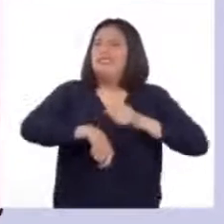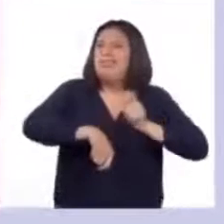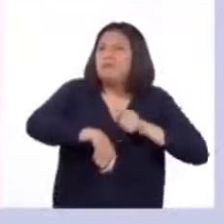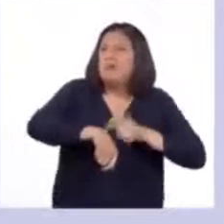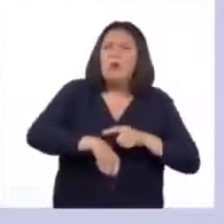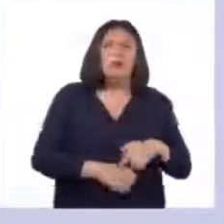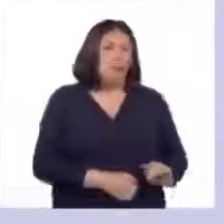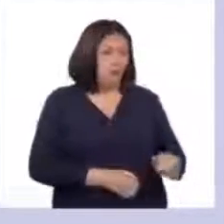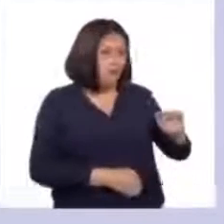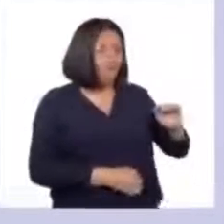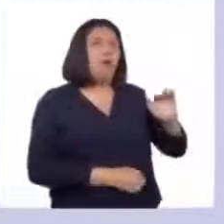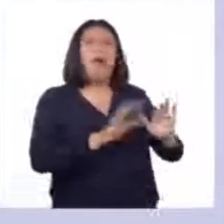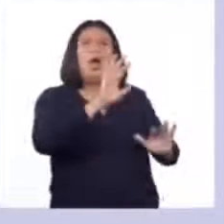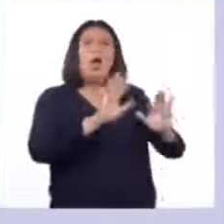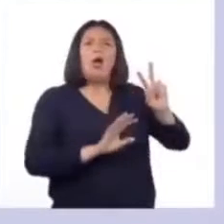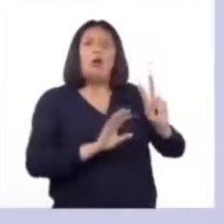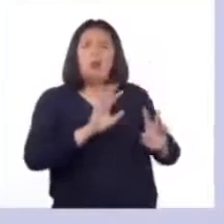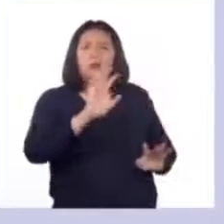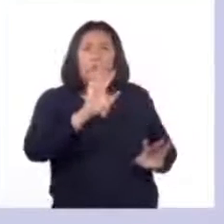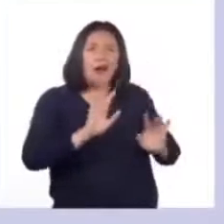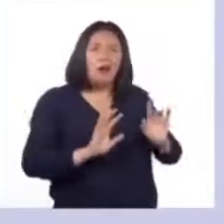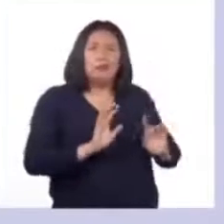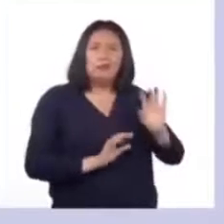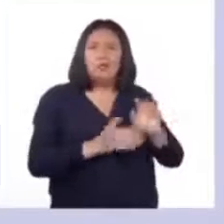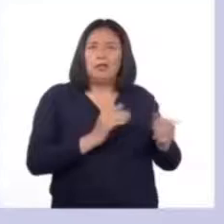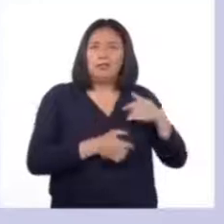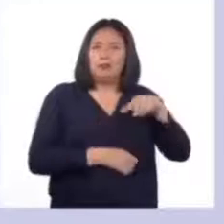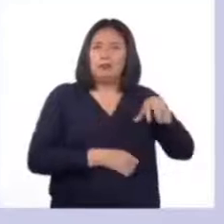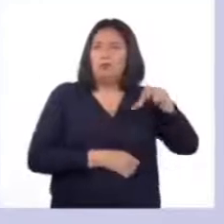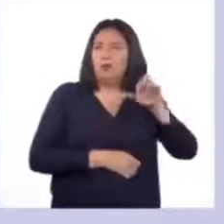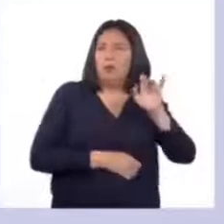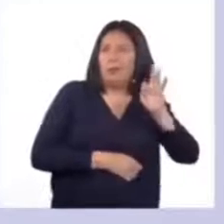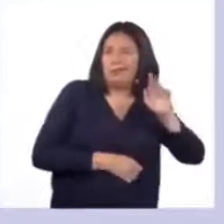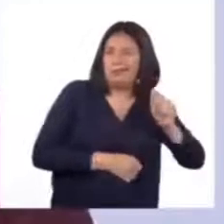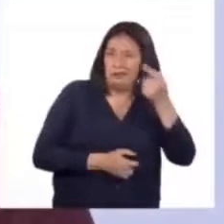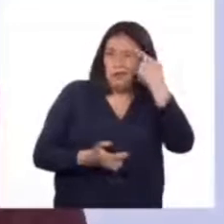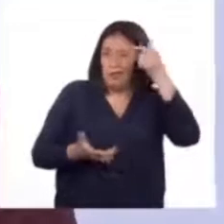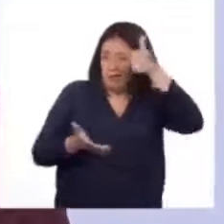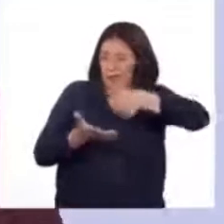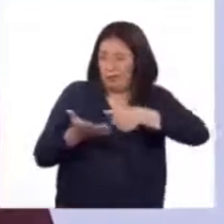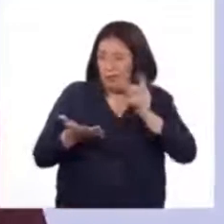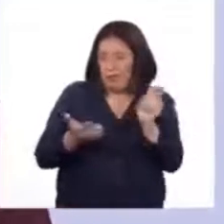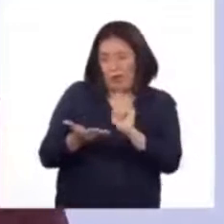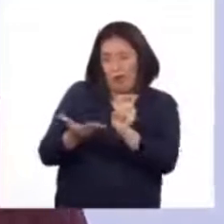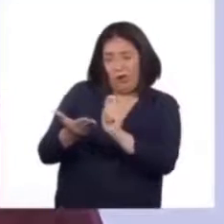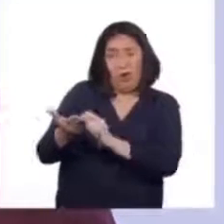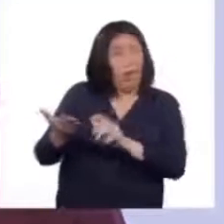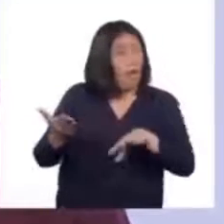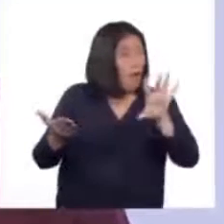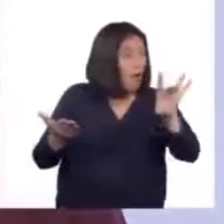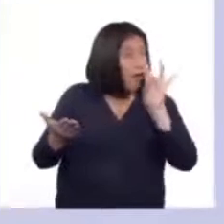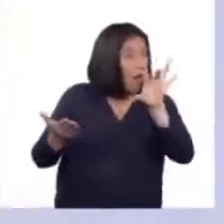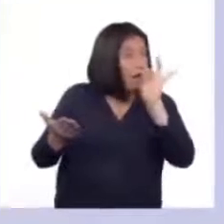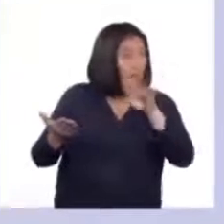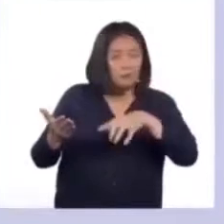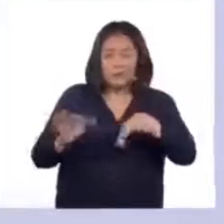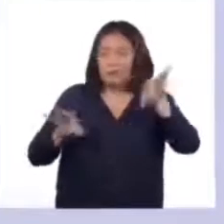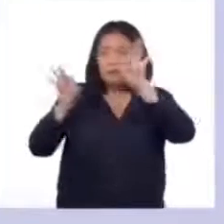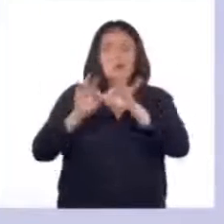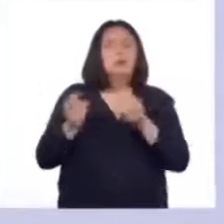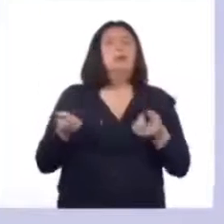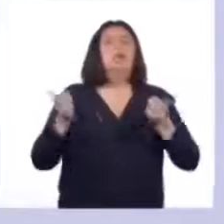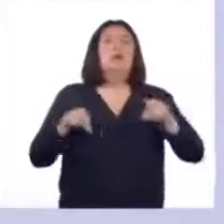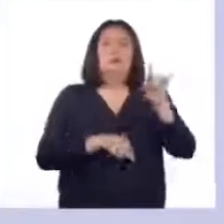pubertad. Recuerden tomar nota de las ideas más importantes, ya que les serán de mucha utilidad al